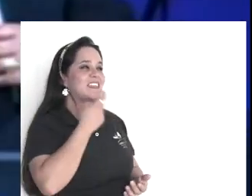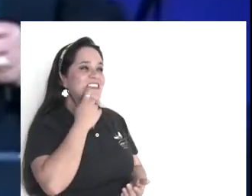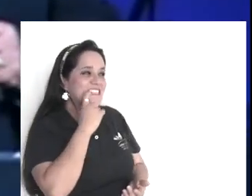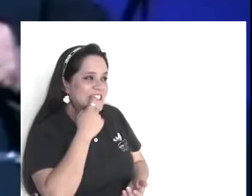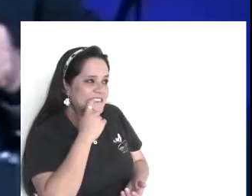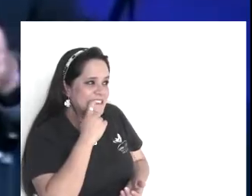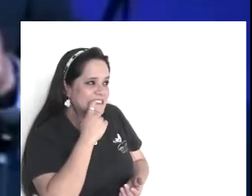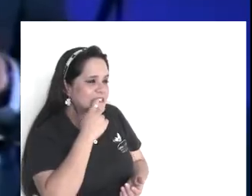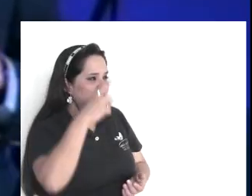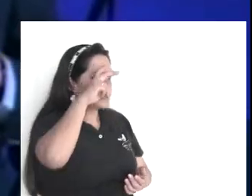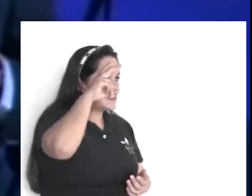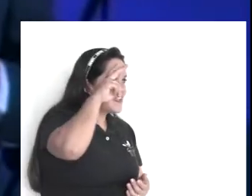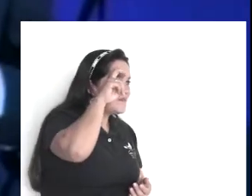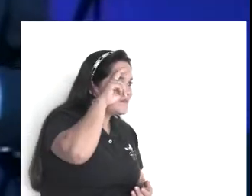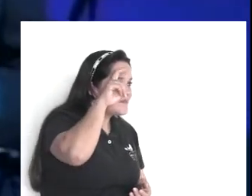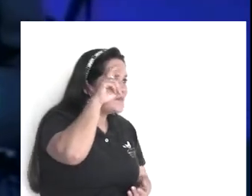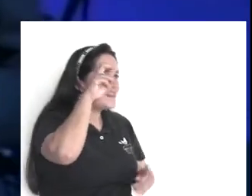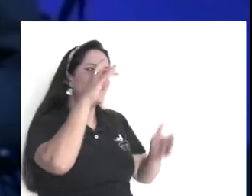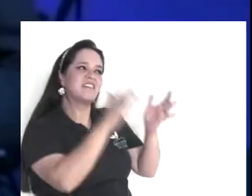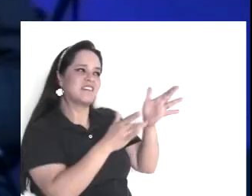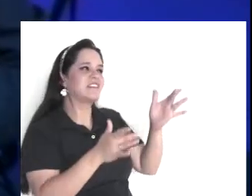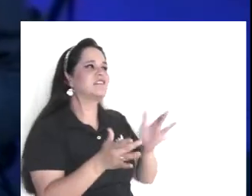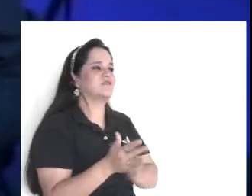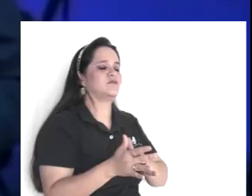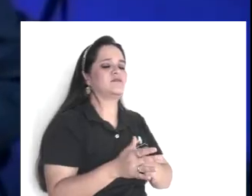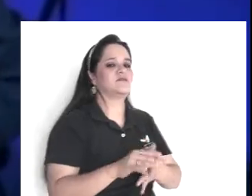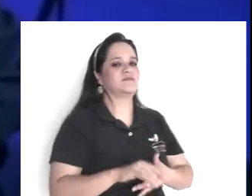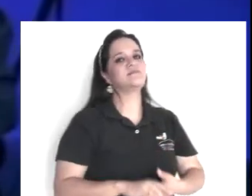era muchísimo, mejor, que la de ellos,